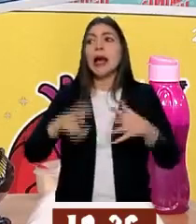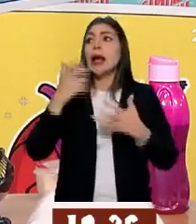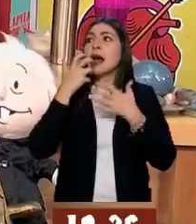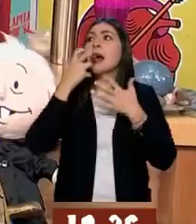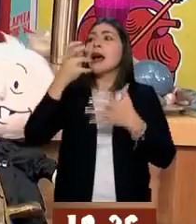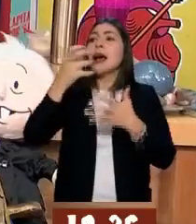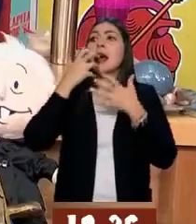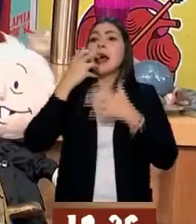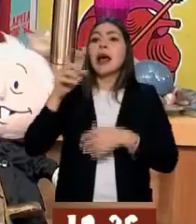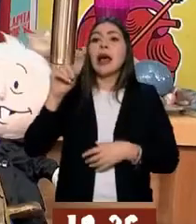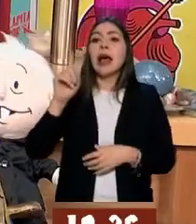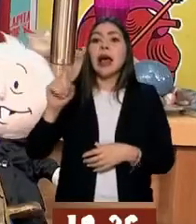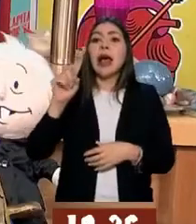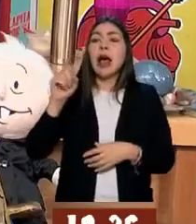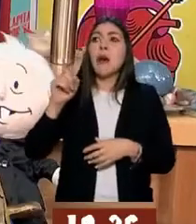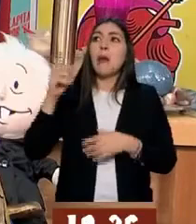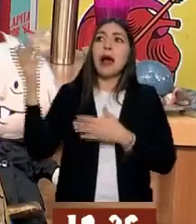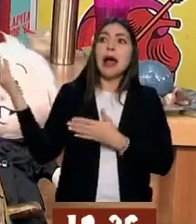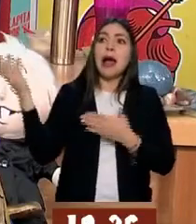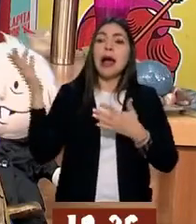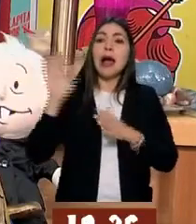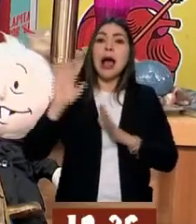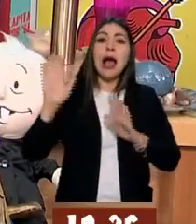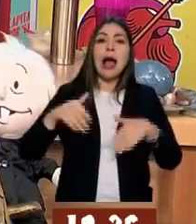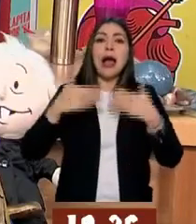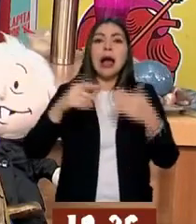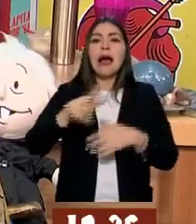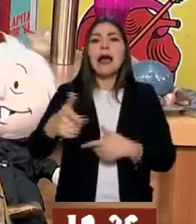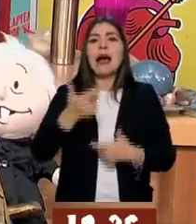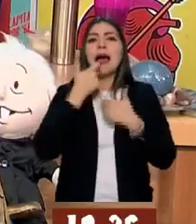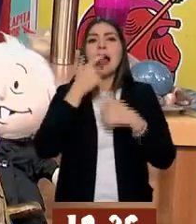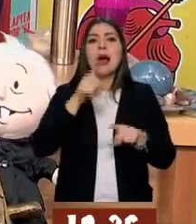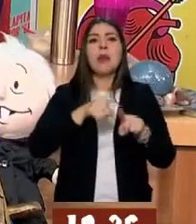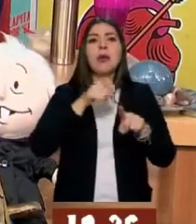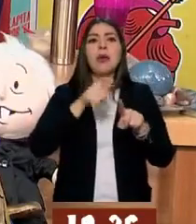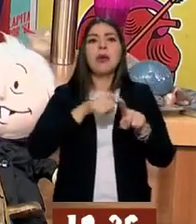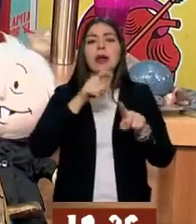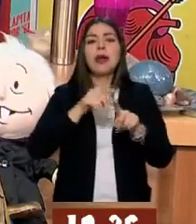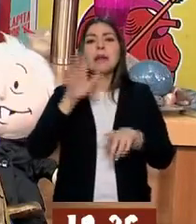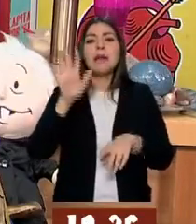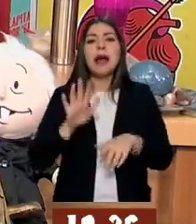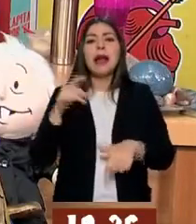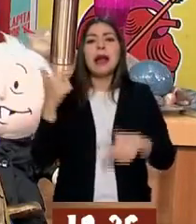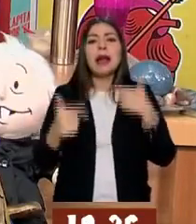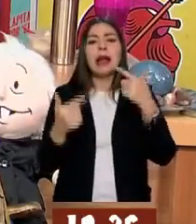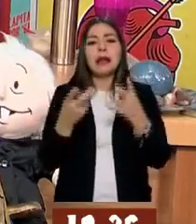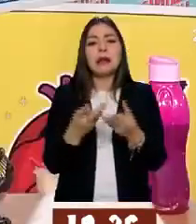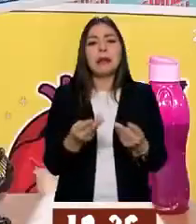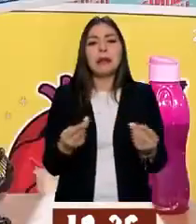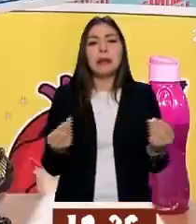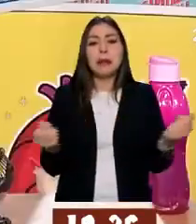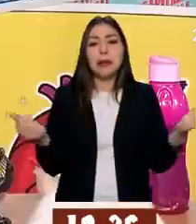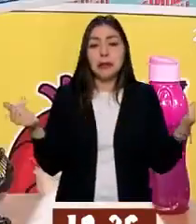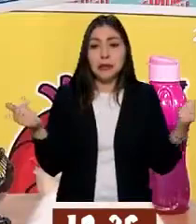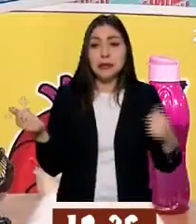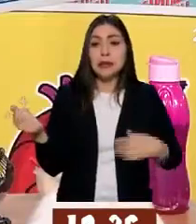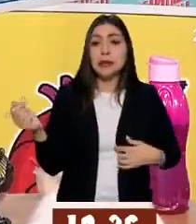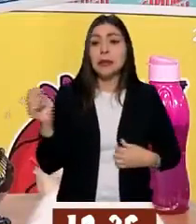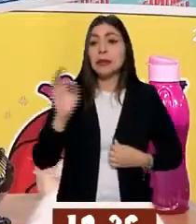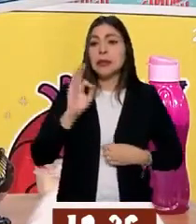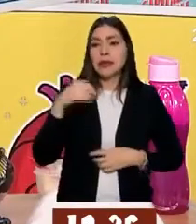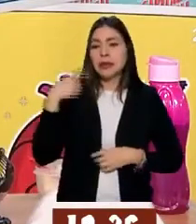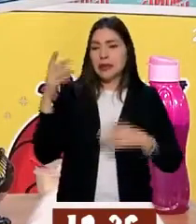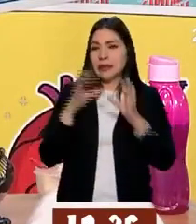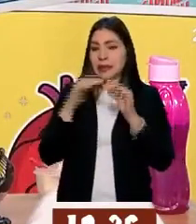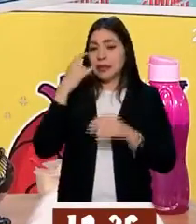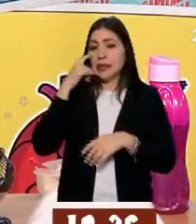agua! El agua era la leche. Pero ya se burlaban ellos mismos. Y te cuento algo raro. cuando vaya usted a Brasil,